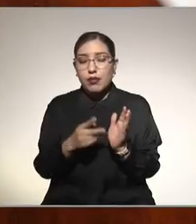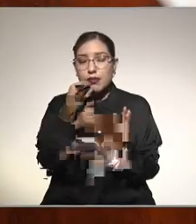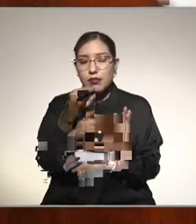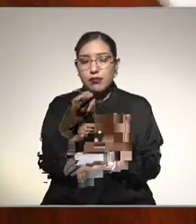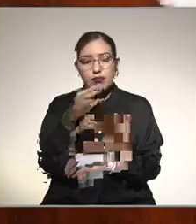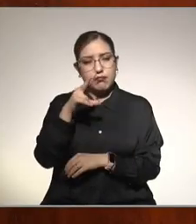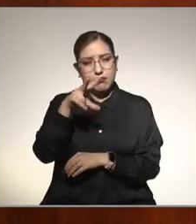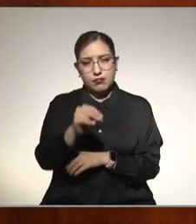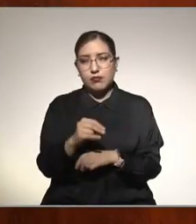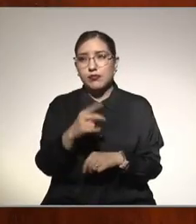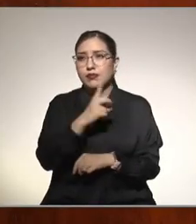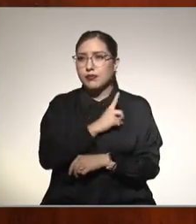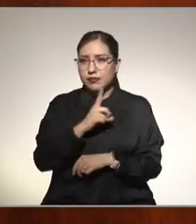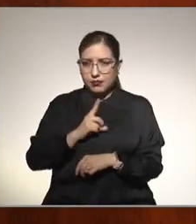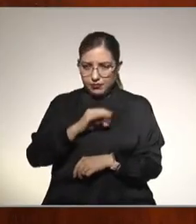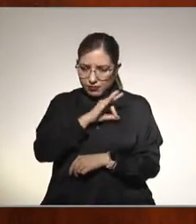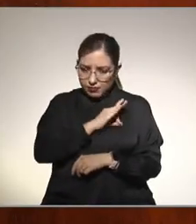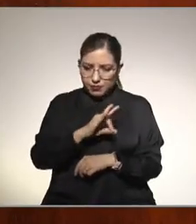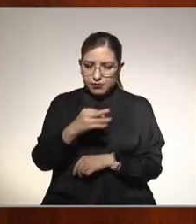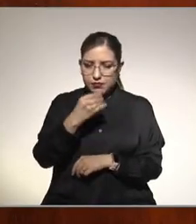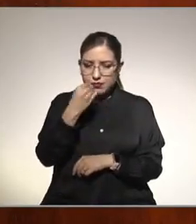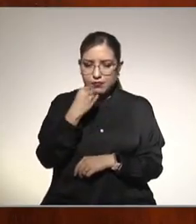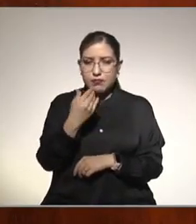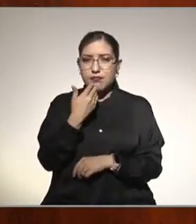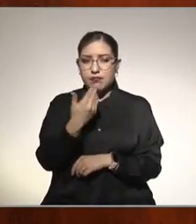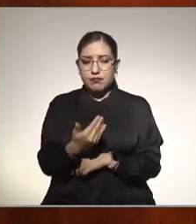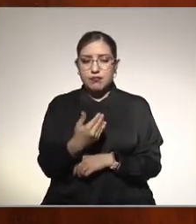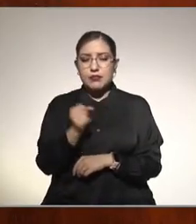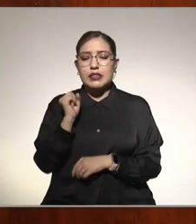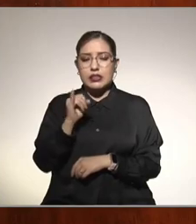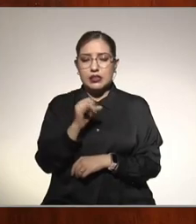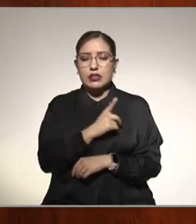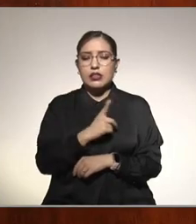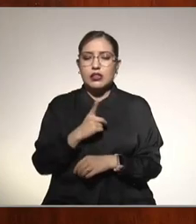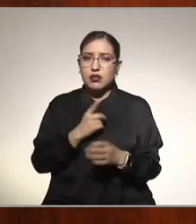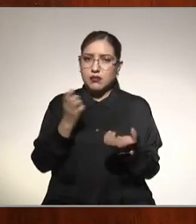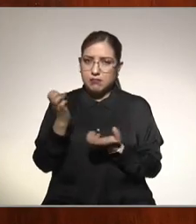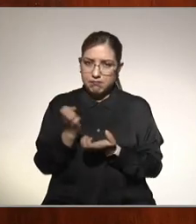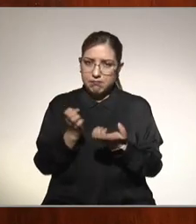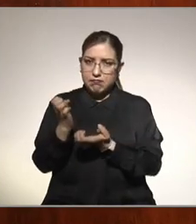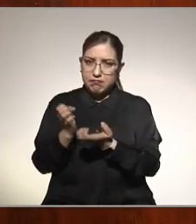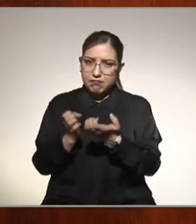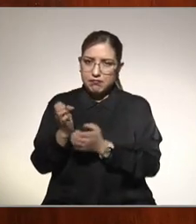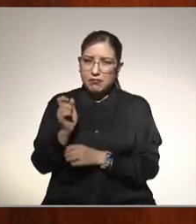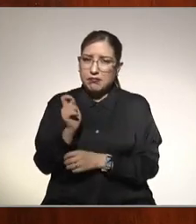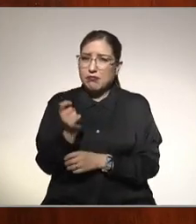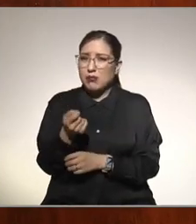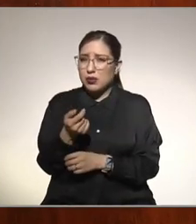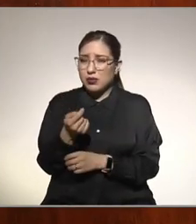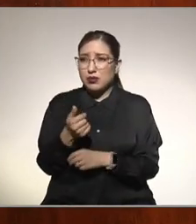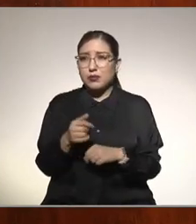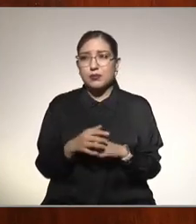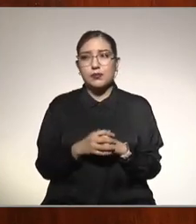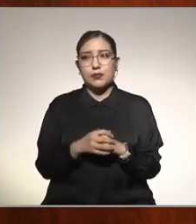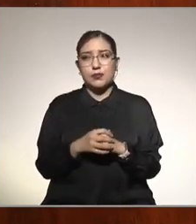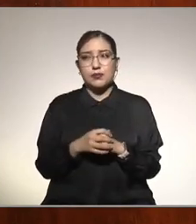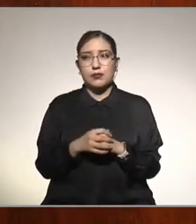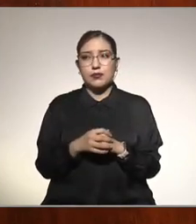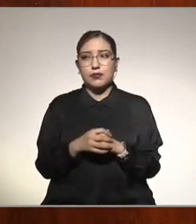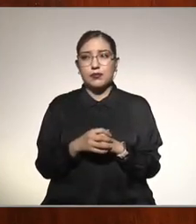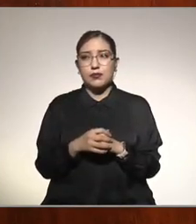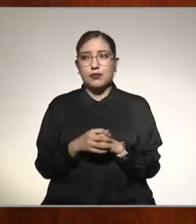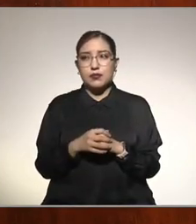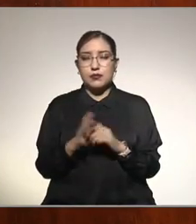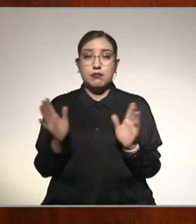bien y si tenemos que hacer algún ejercicio si no nos vamos a matar porque si de la nada